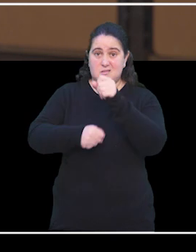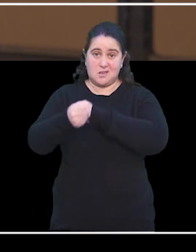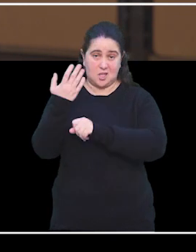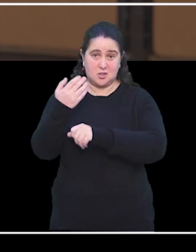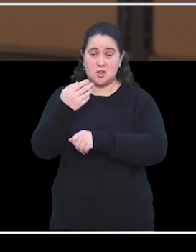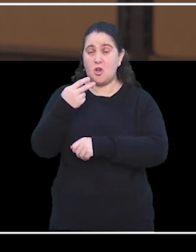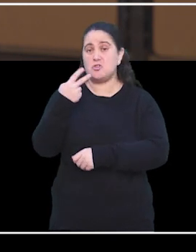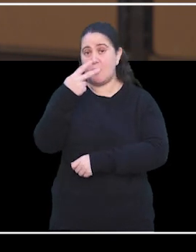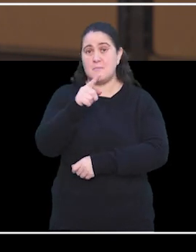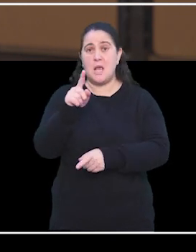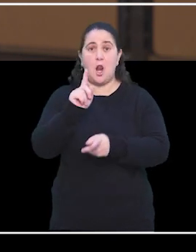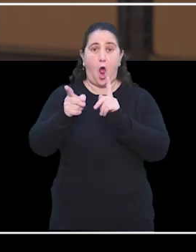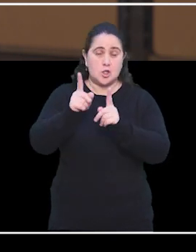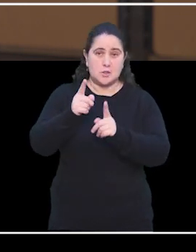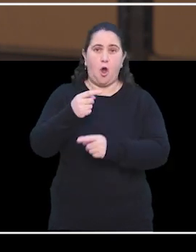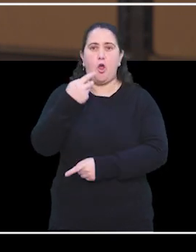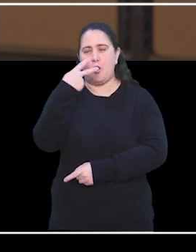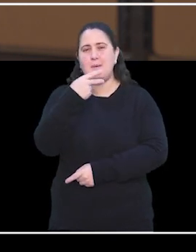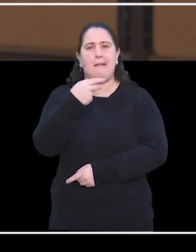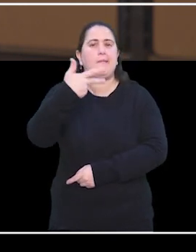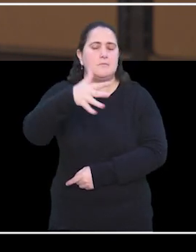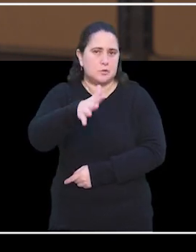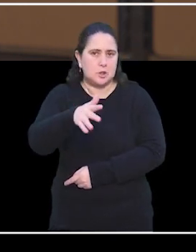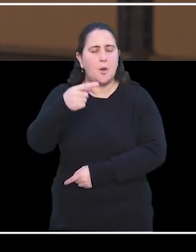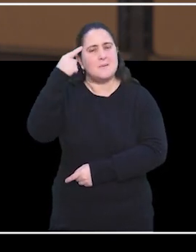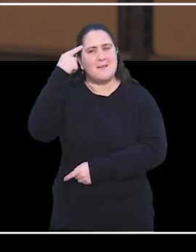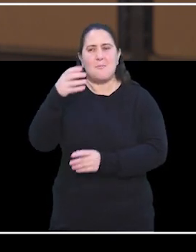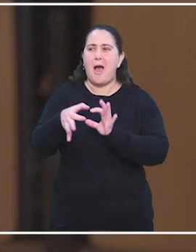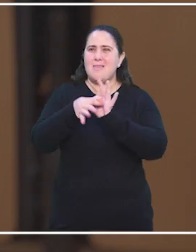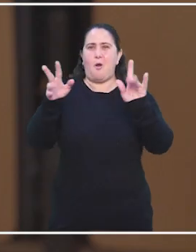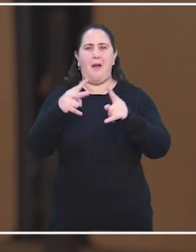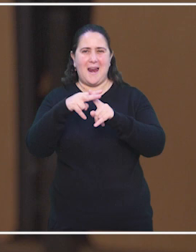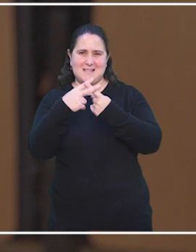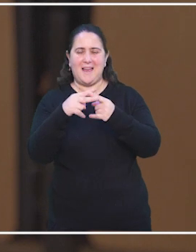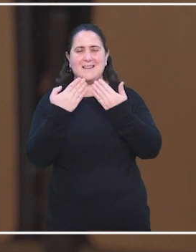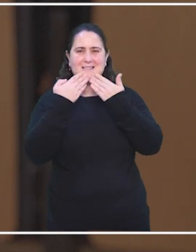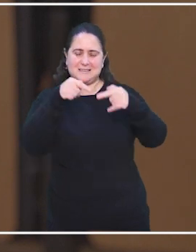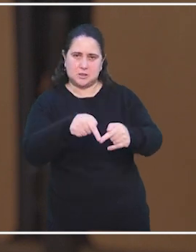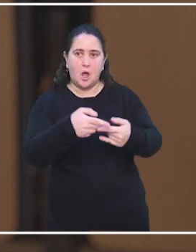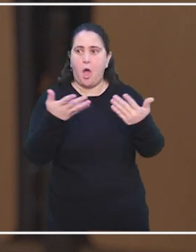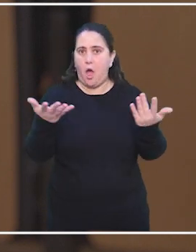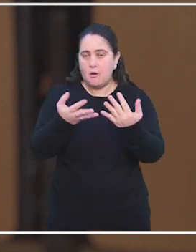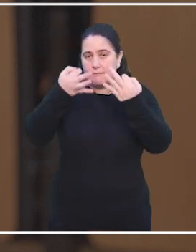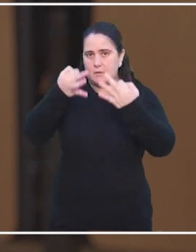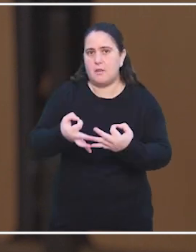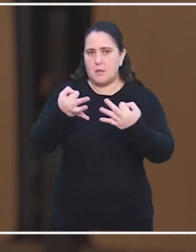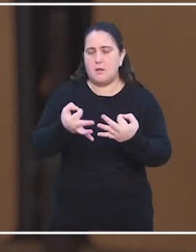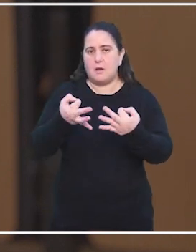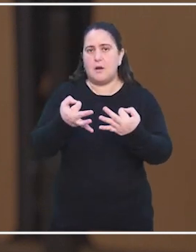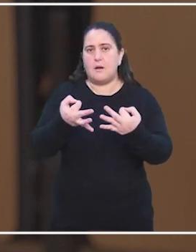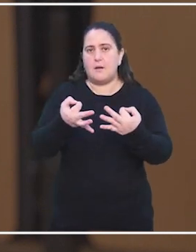en 2011-2013, pensábamos que esas herramientas eran democratizantes. Ahora mismo, una de las principales